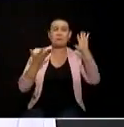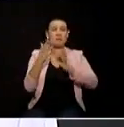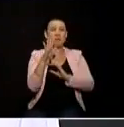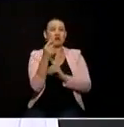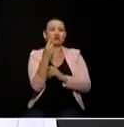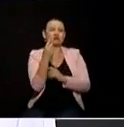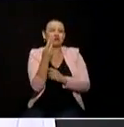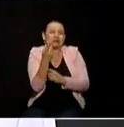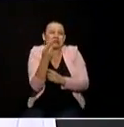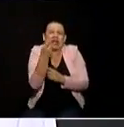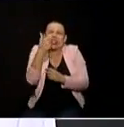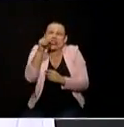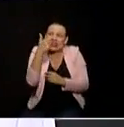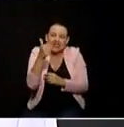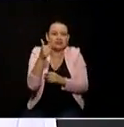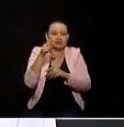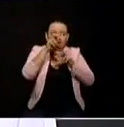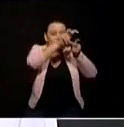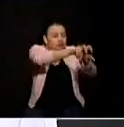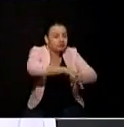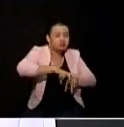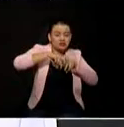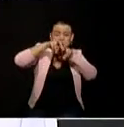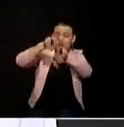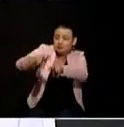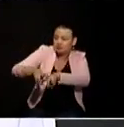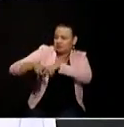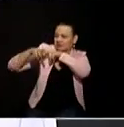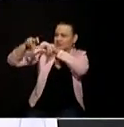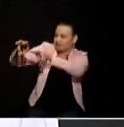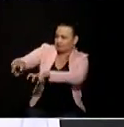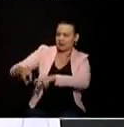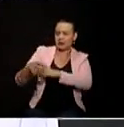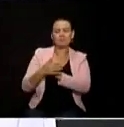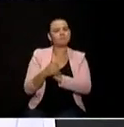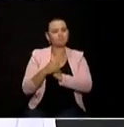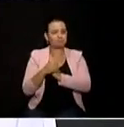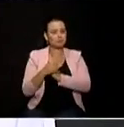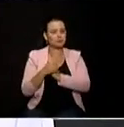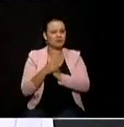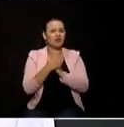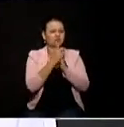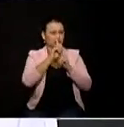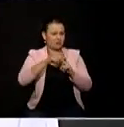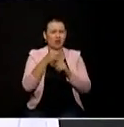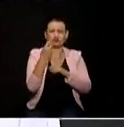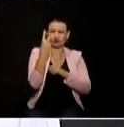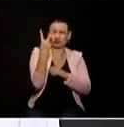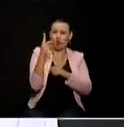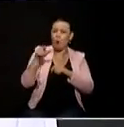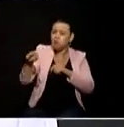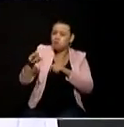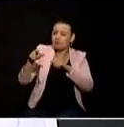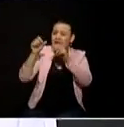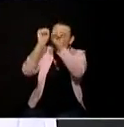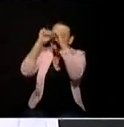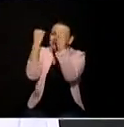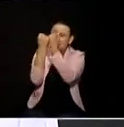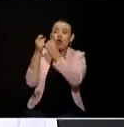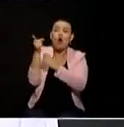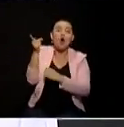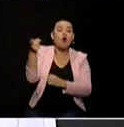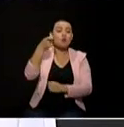tenemos otros dos que nos prestan el servicio en el municipio de guarne cada año